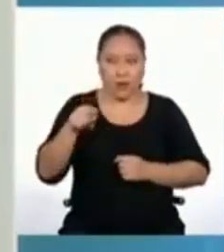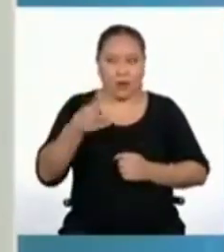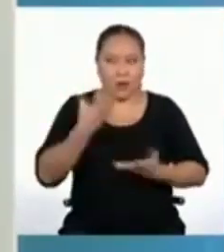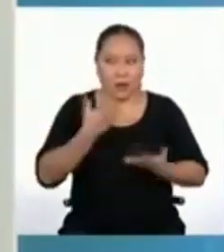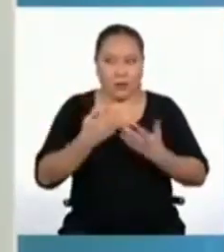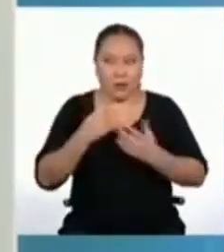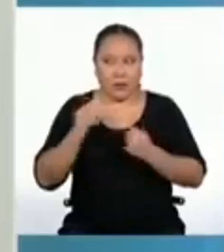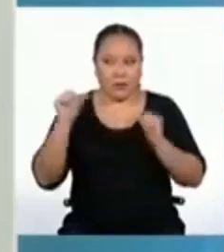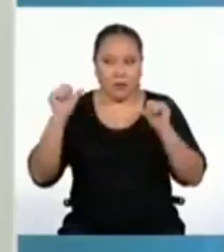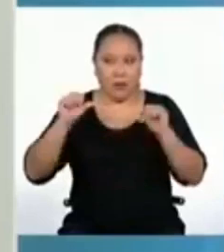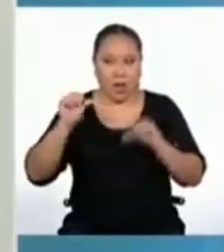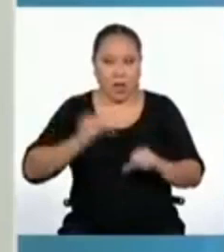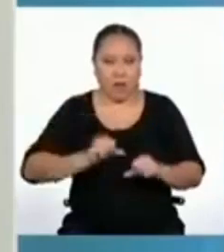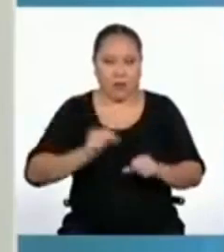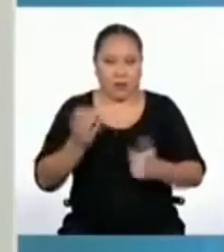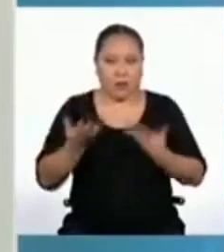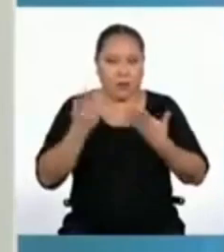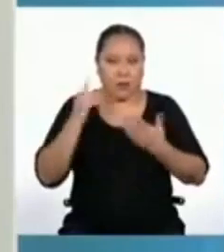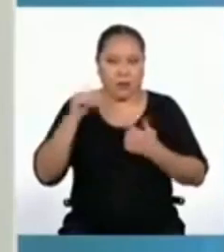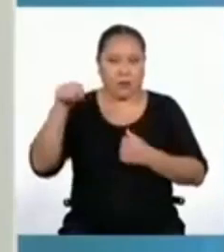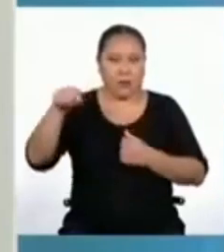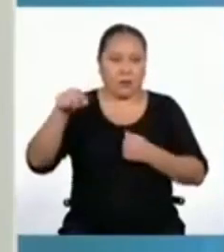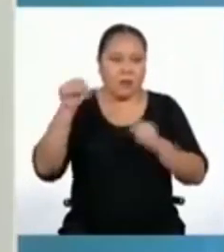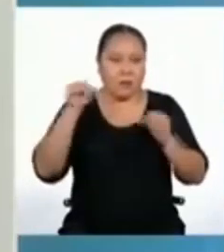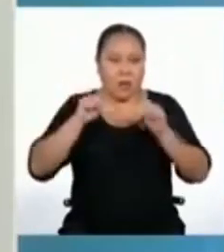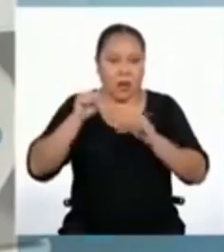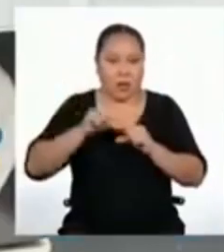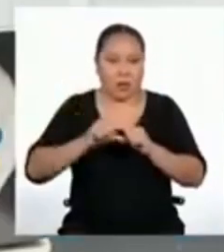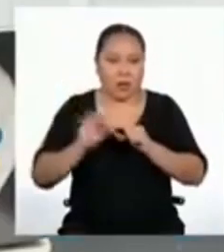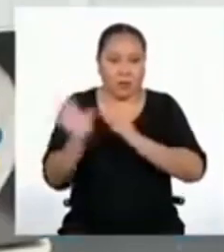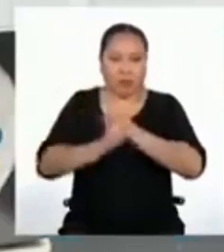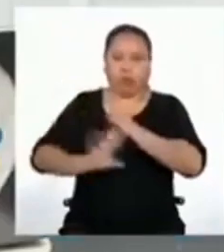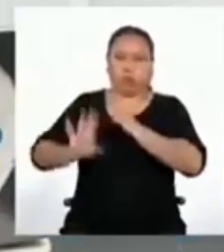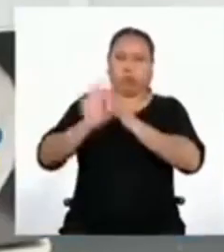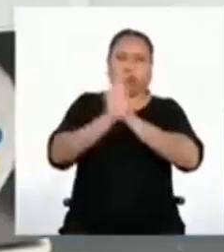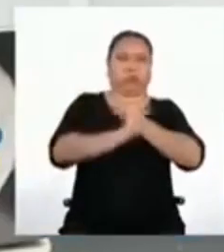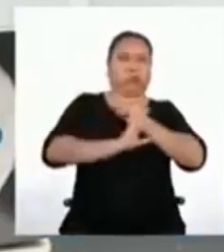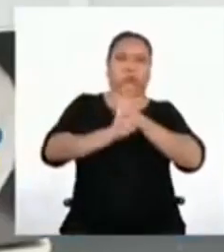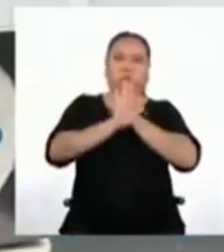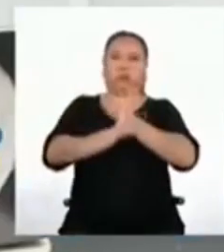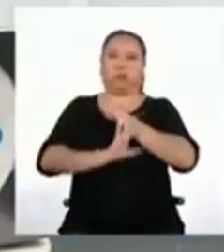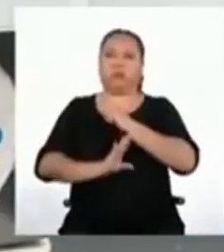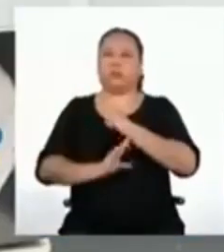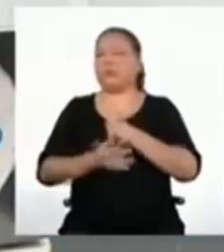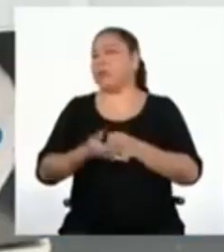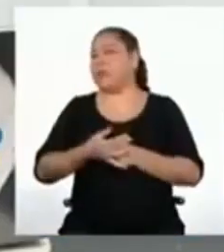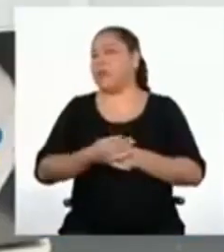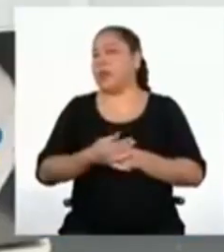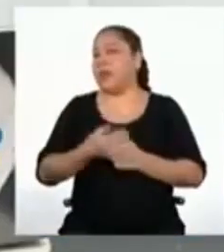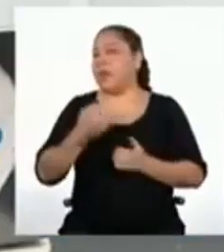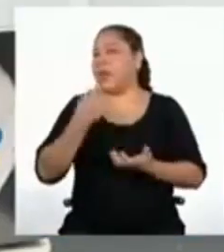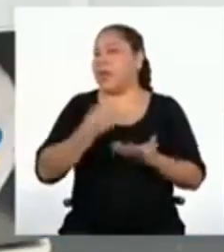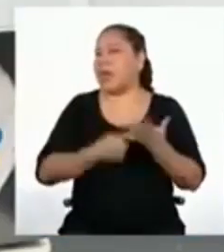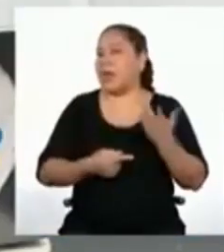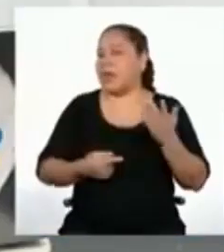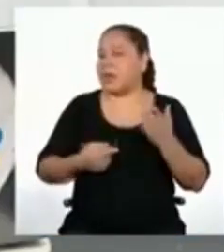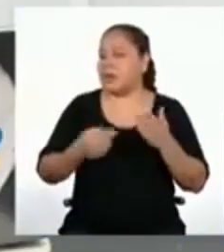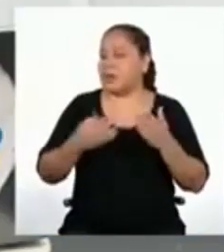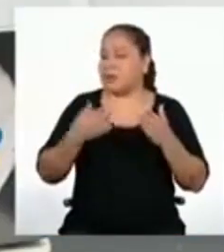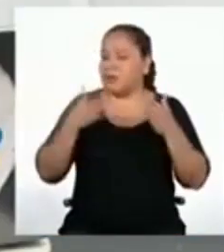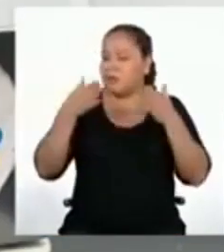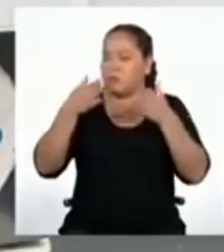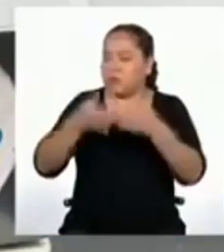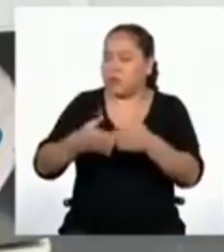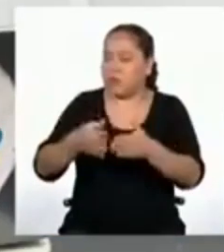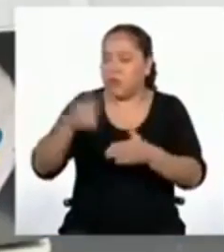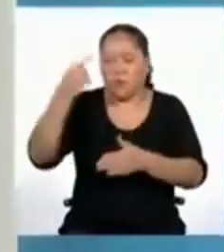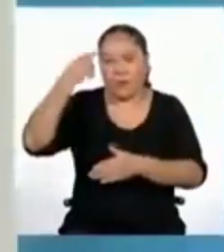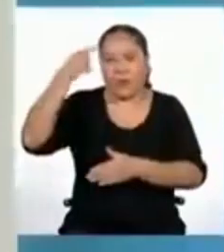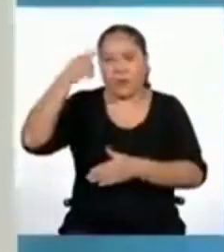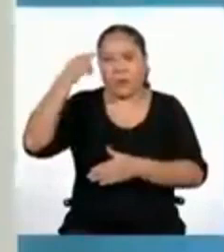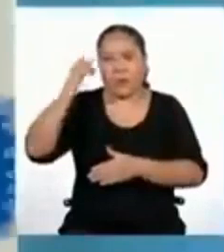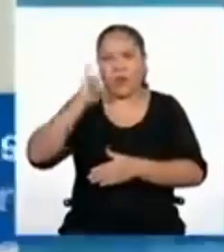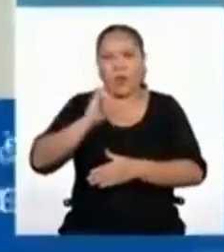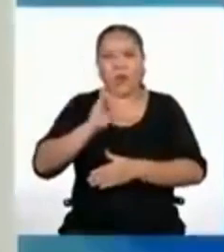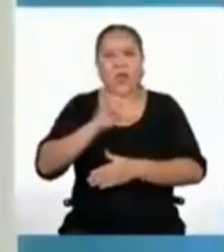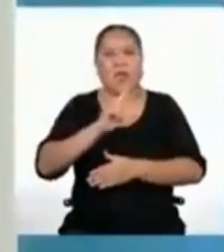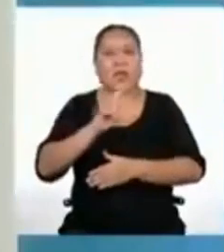suceder y en consecuencia se defiende. ¿Y qué es en específico un pensamiento irracional?